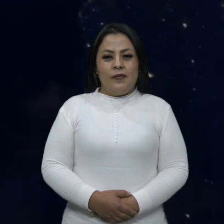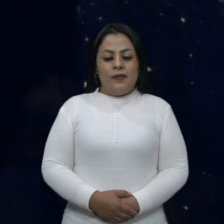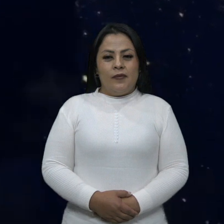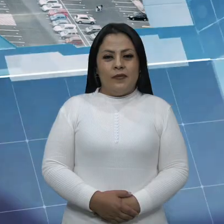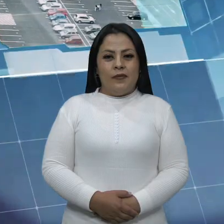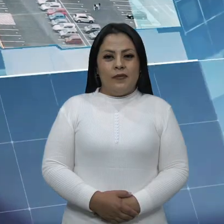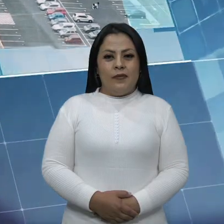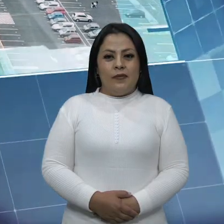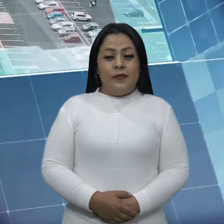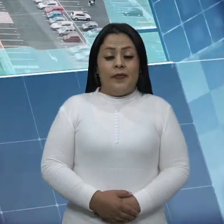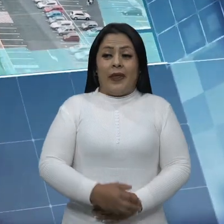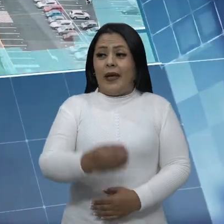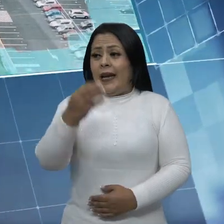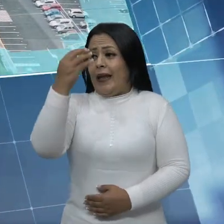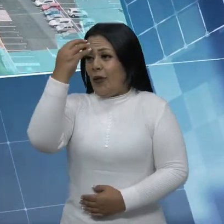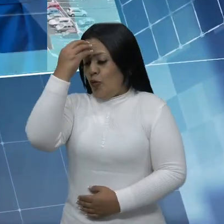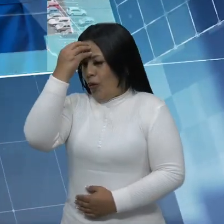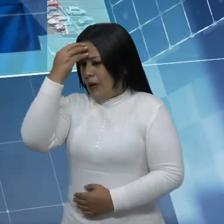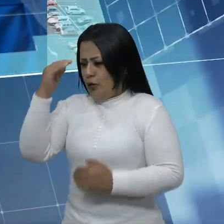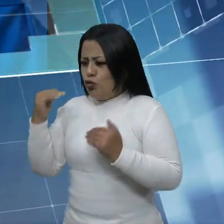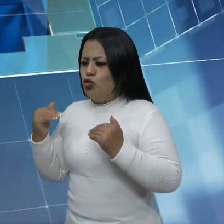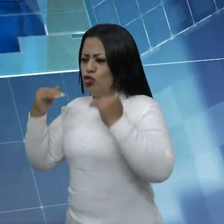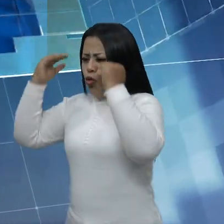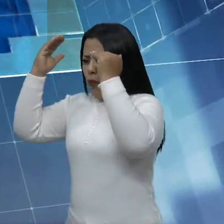La educación superior